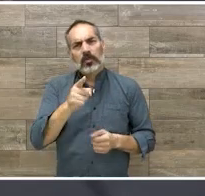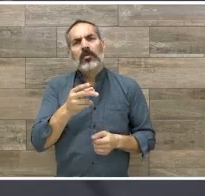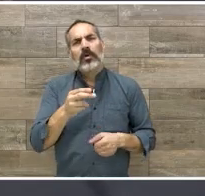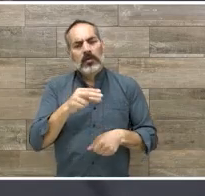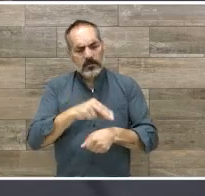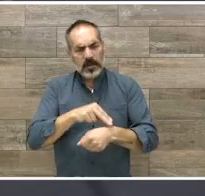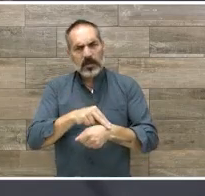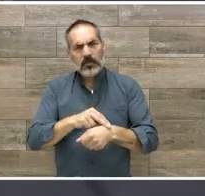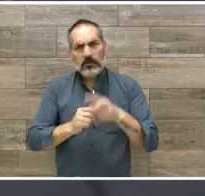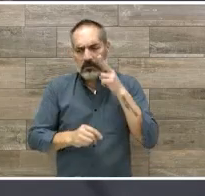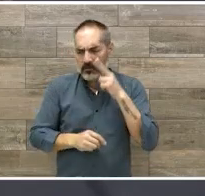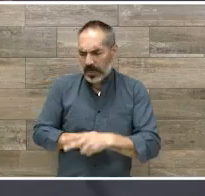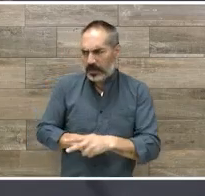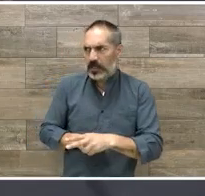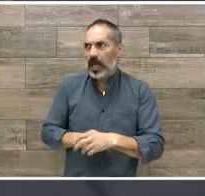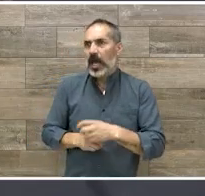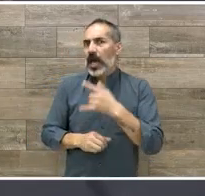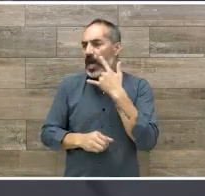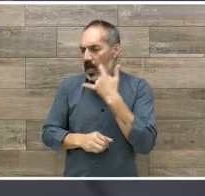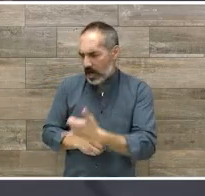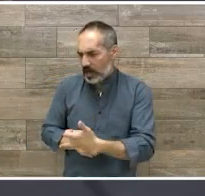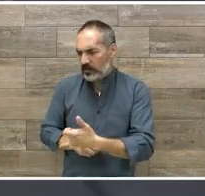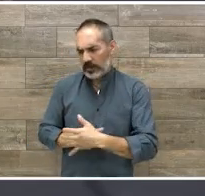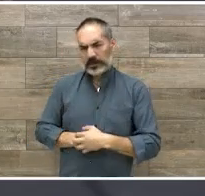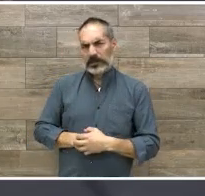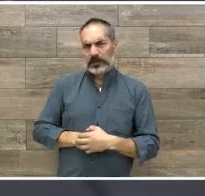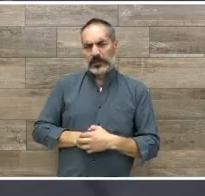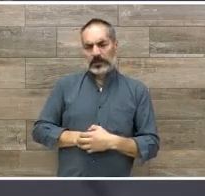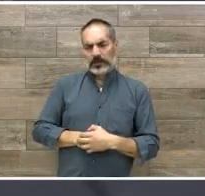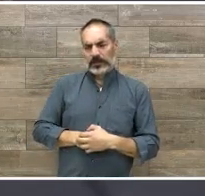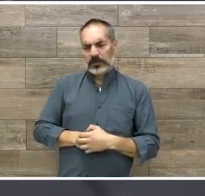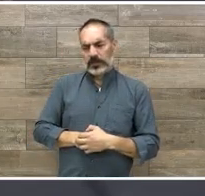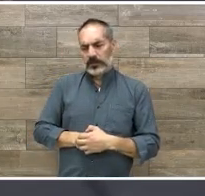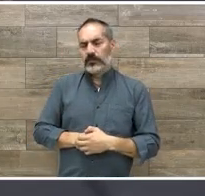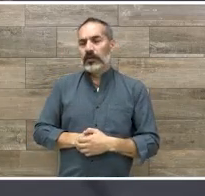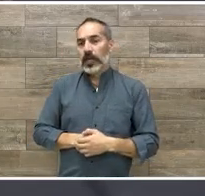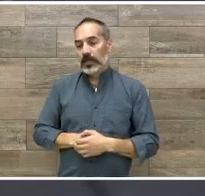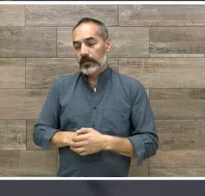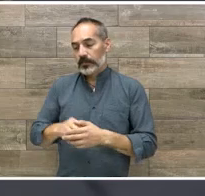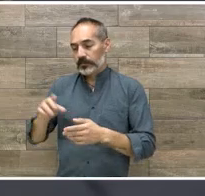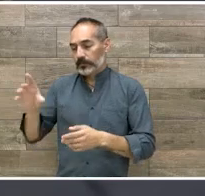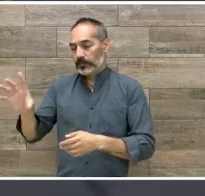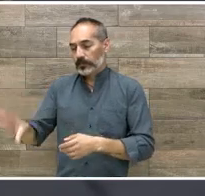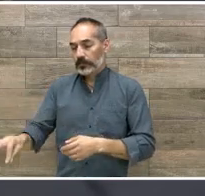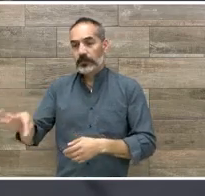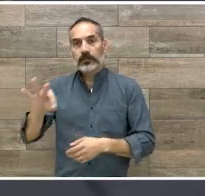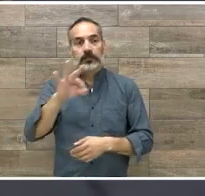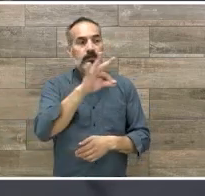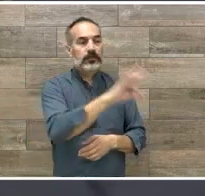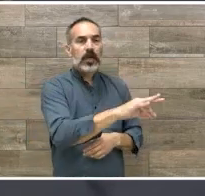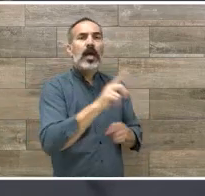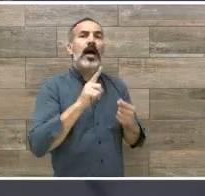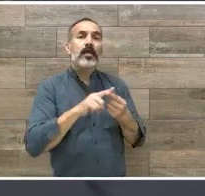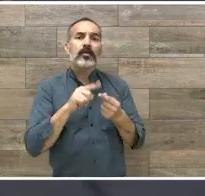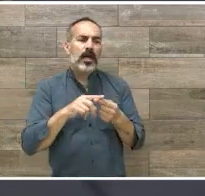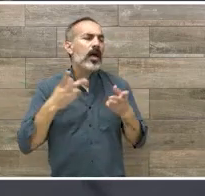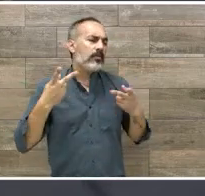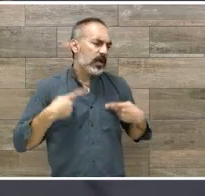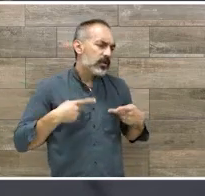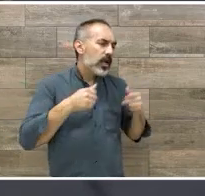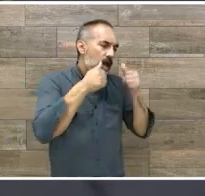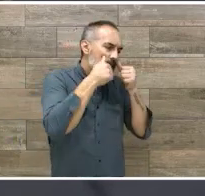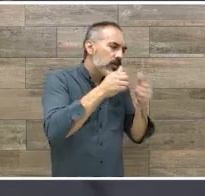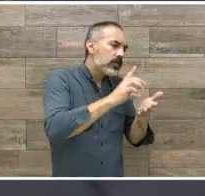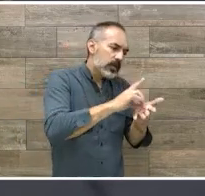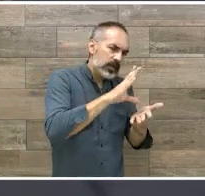un foco rojo, canalízalo. No importa si no eres neurólogo. Si el neurólogo lo detecta, qué bueno. Si el internista lo detecta,